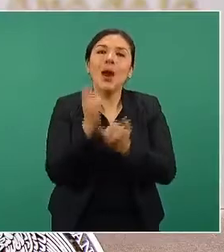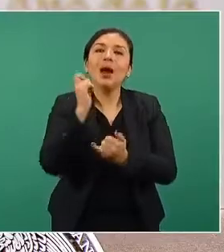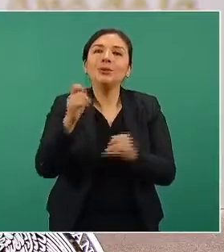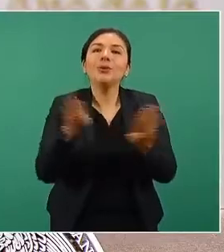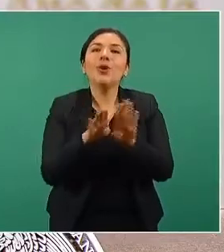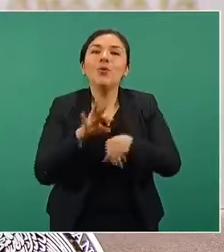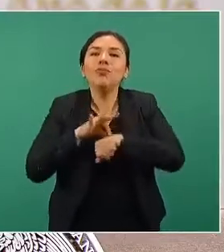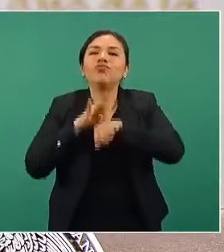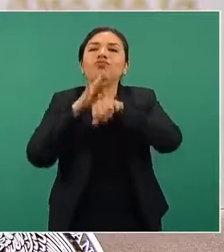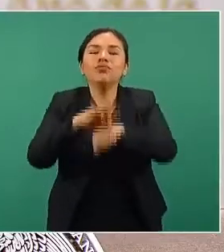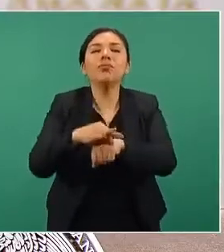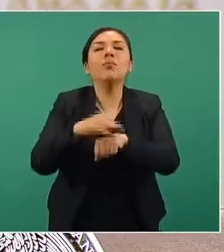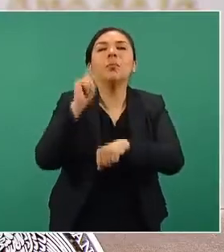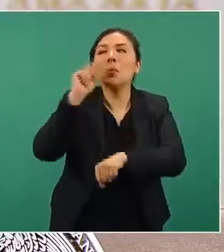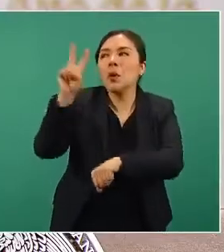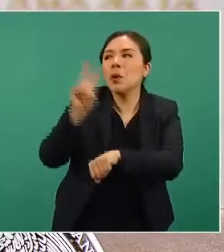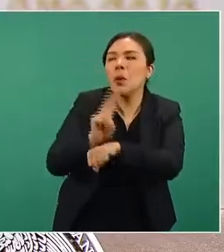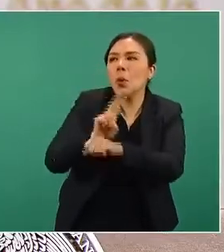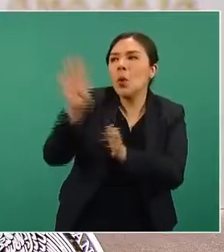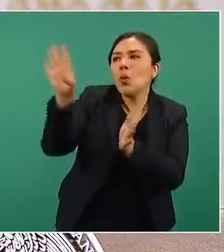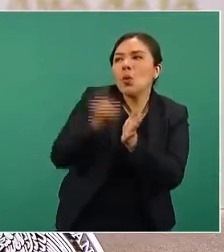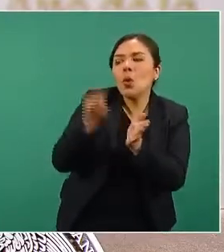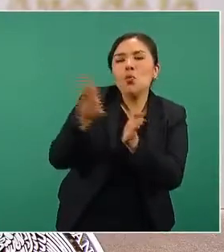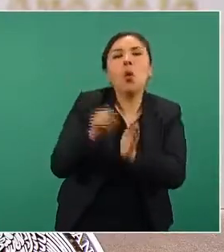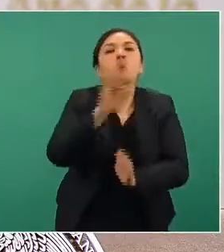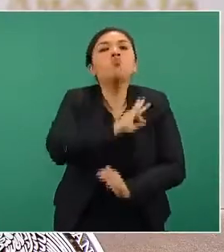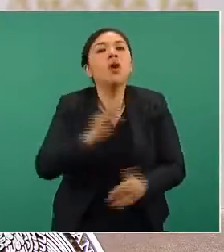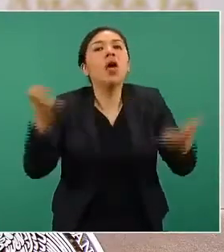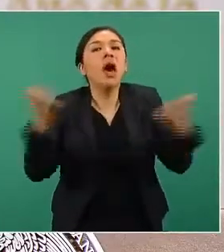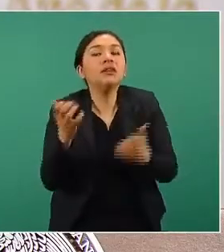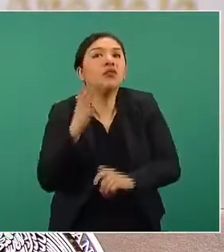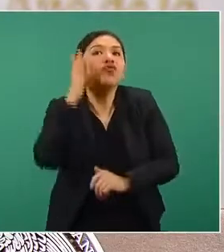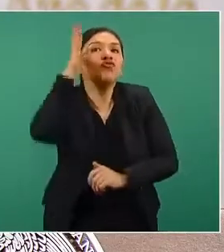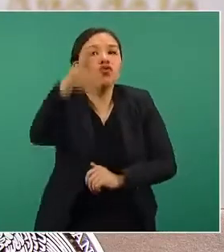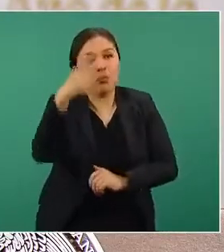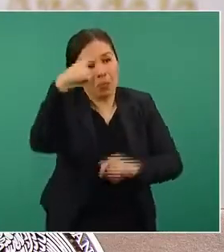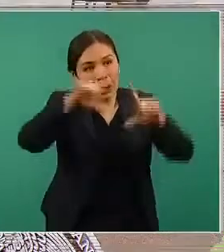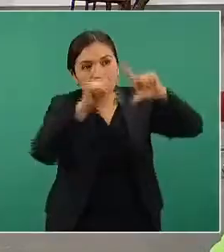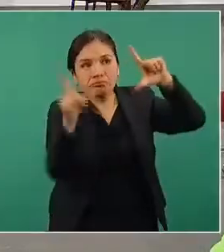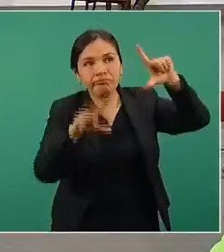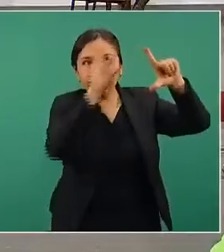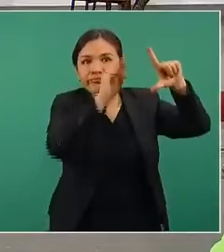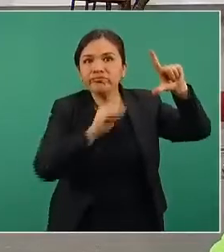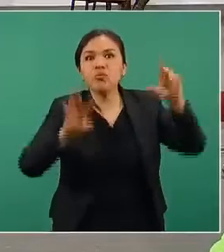guía de lo que se puede eventualmente hacer en el resto del país.